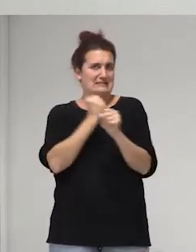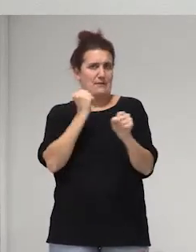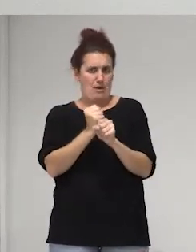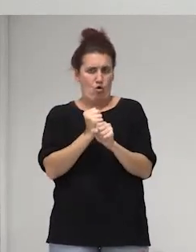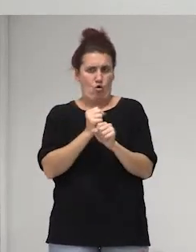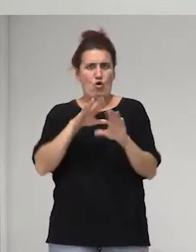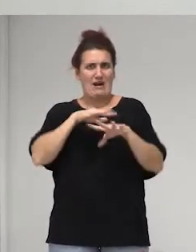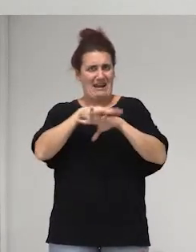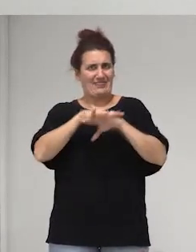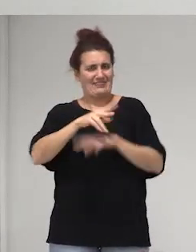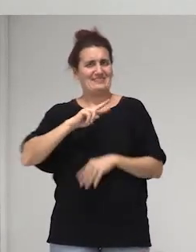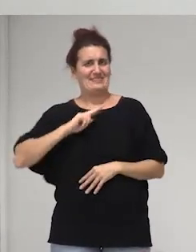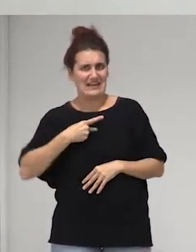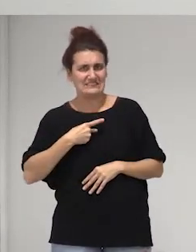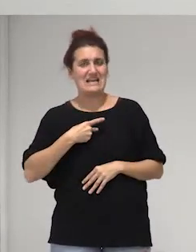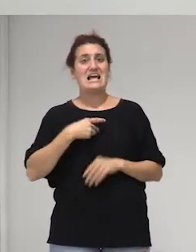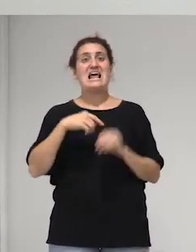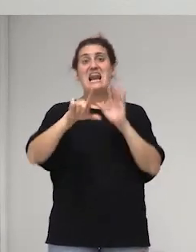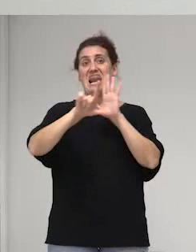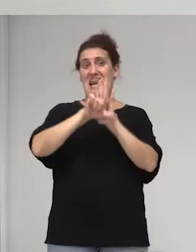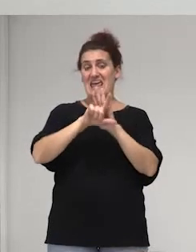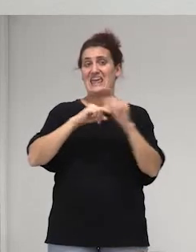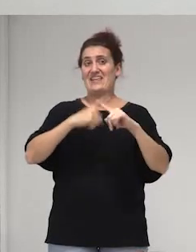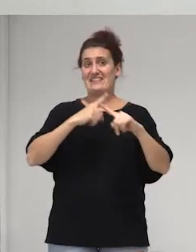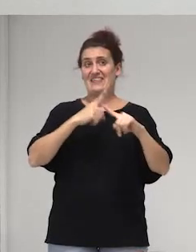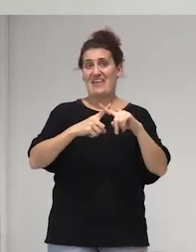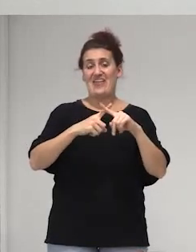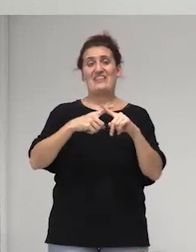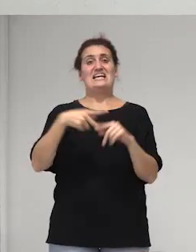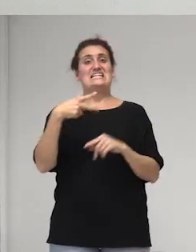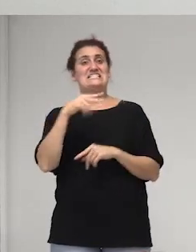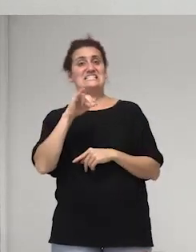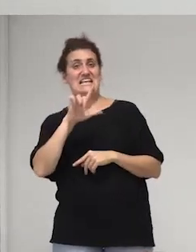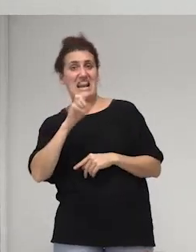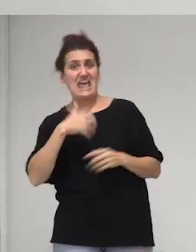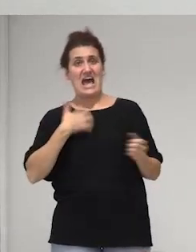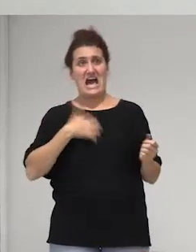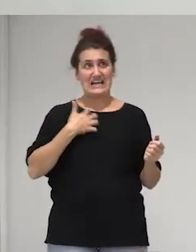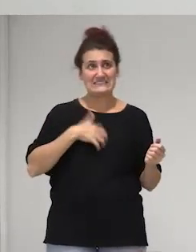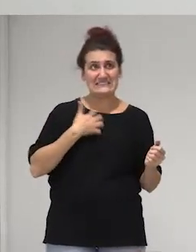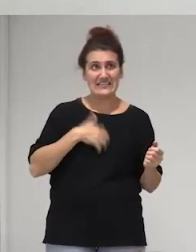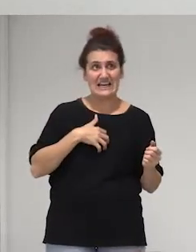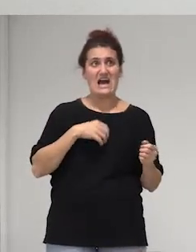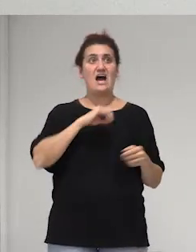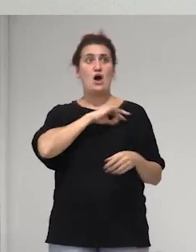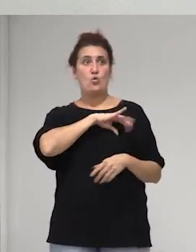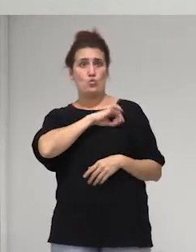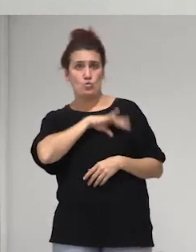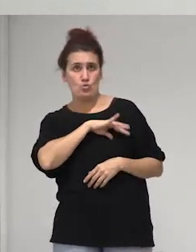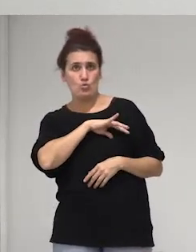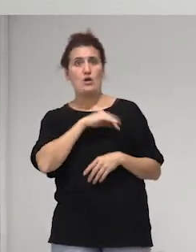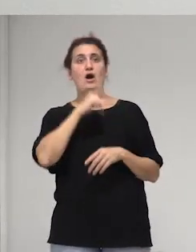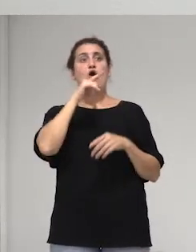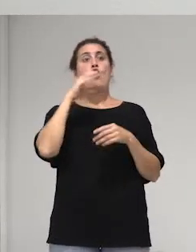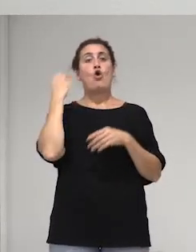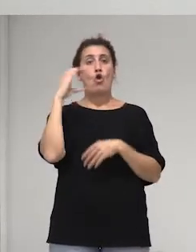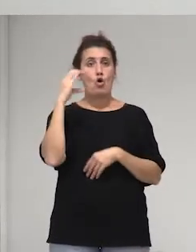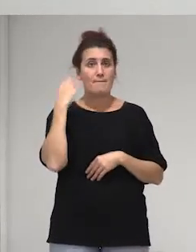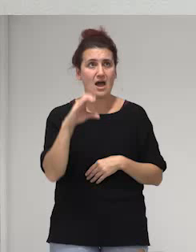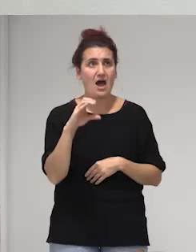el que hagan una ley de identidad de Chile en Argentina en Uruguay en Colombia en Ecuador